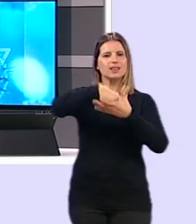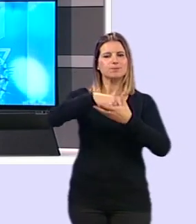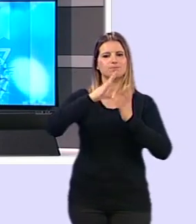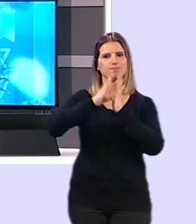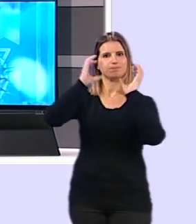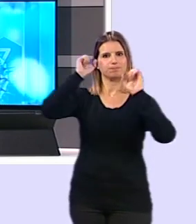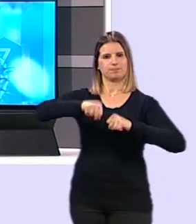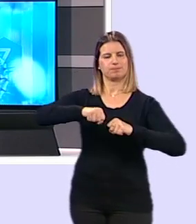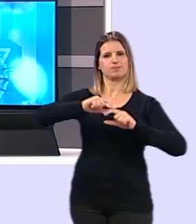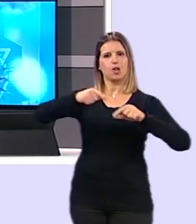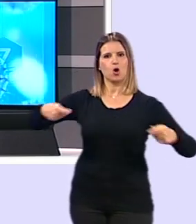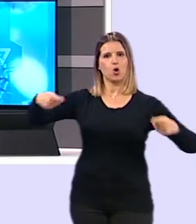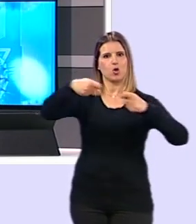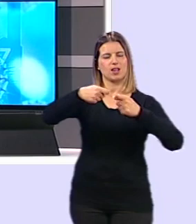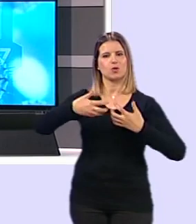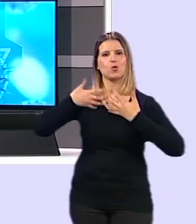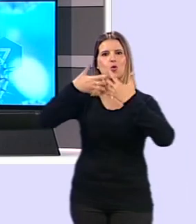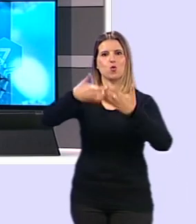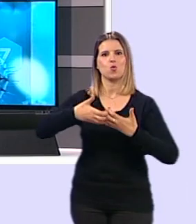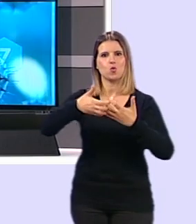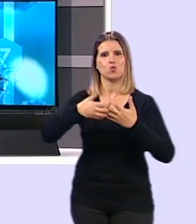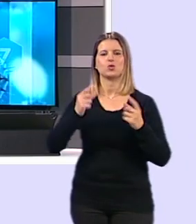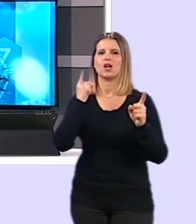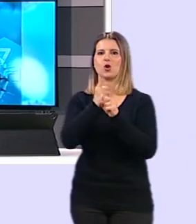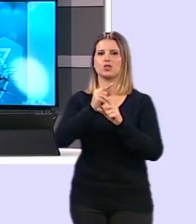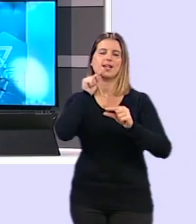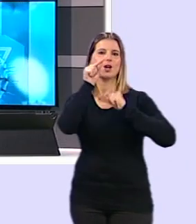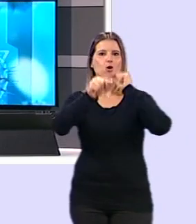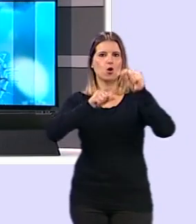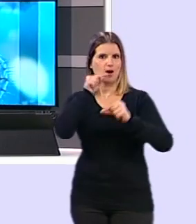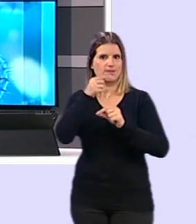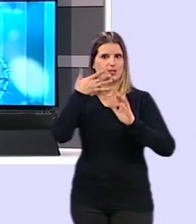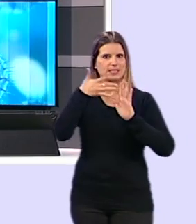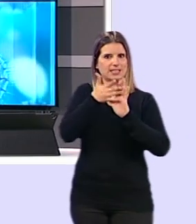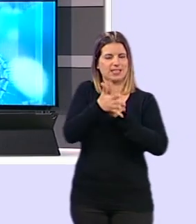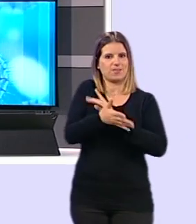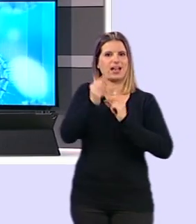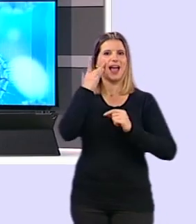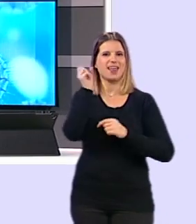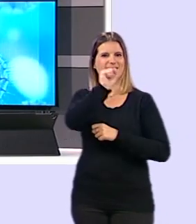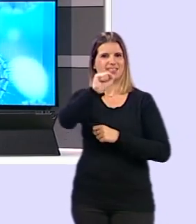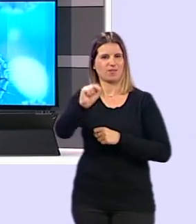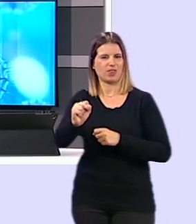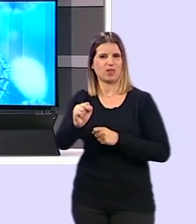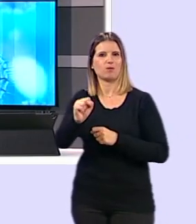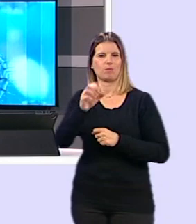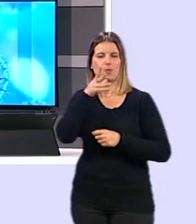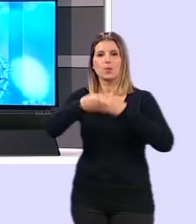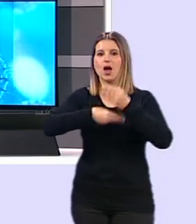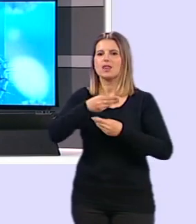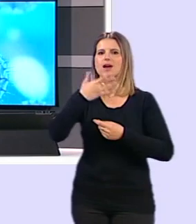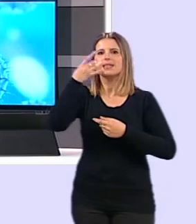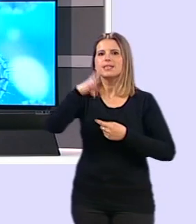acuerdos de concertación para la lucha antivectorial integrada y permanente, es decir, de desinfección que ejecutará personal